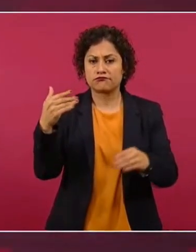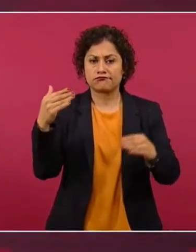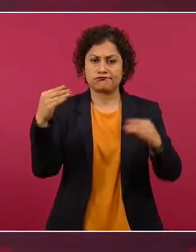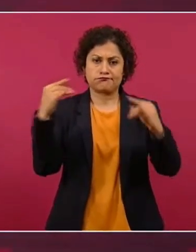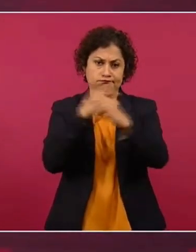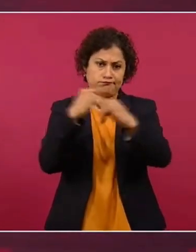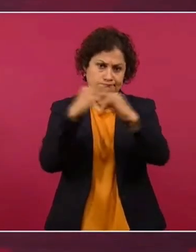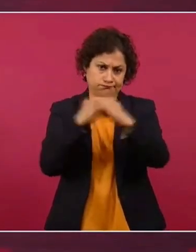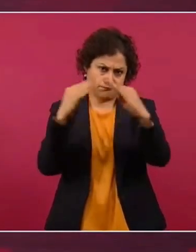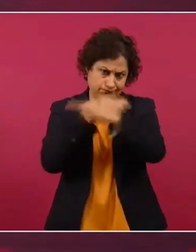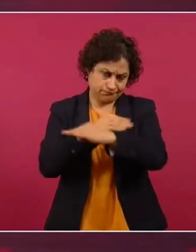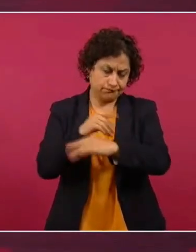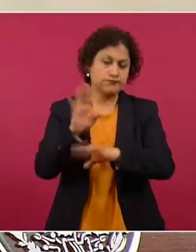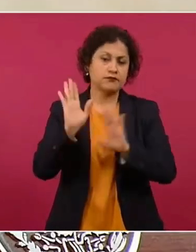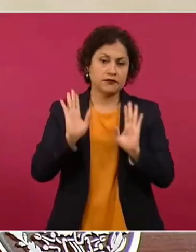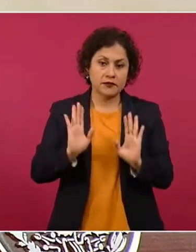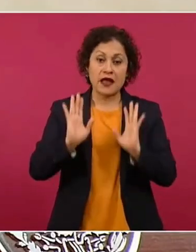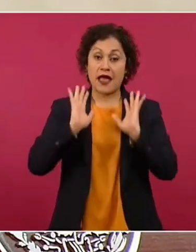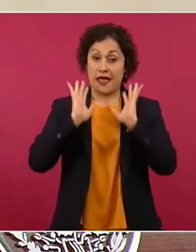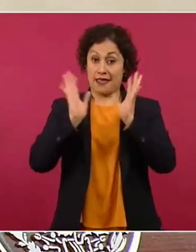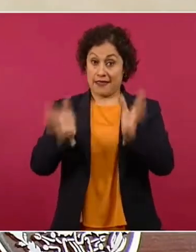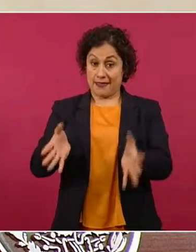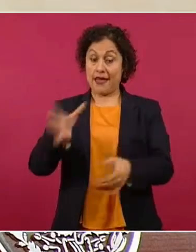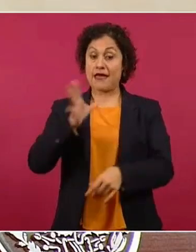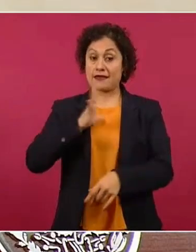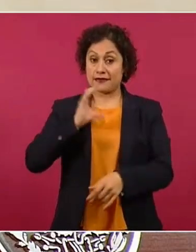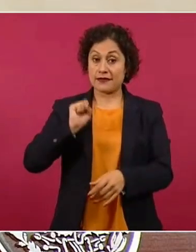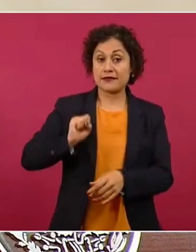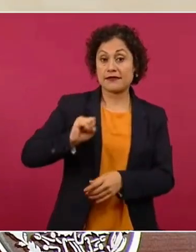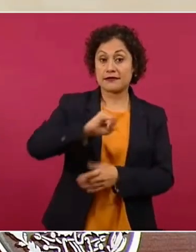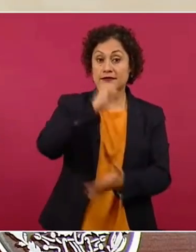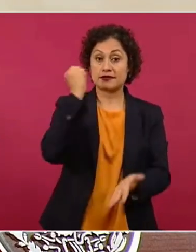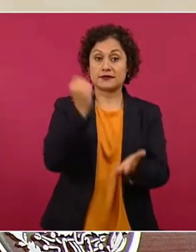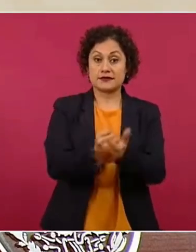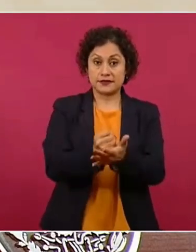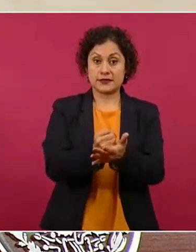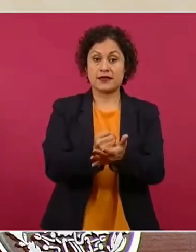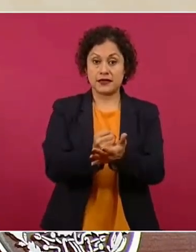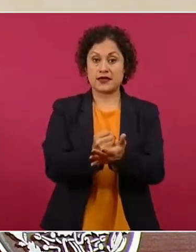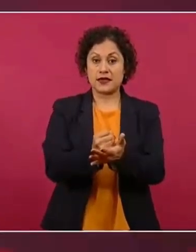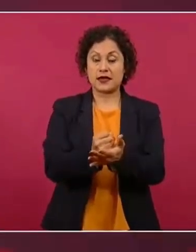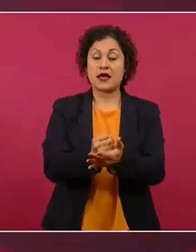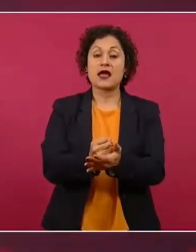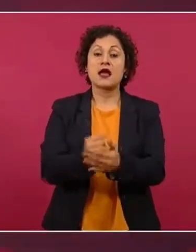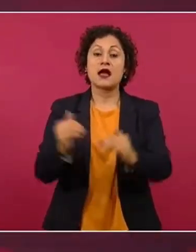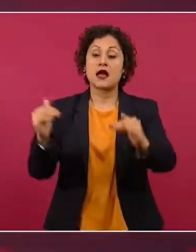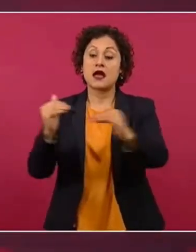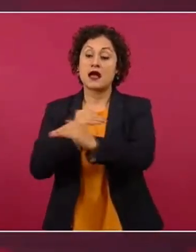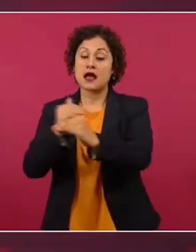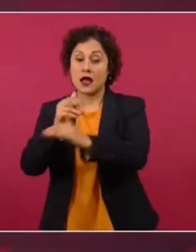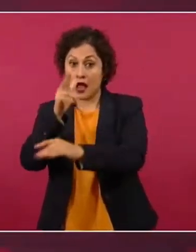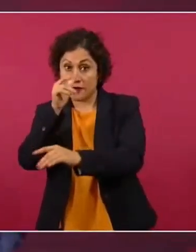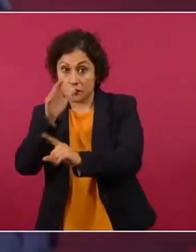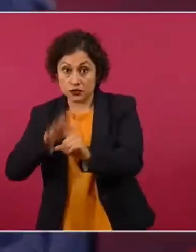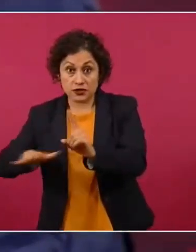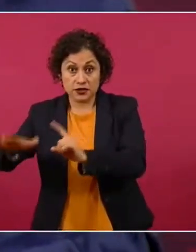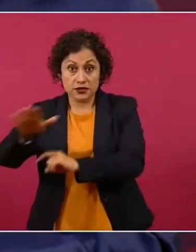ya se autorizó es la rehabilitación de la carretera de Hermosillo